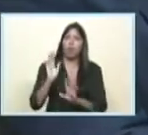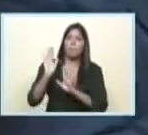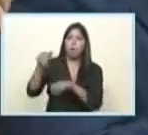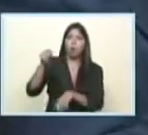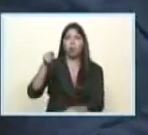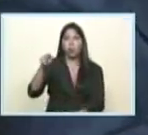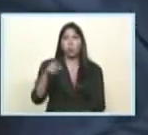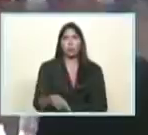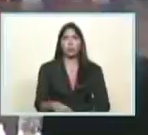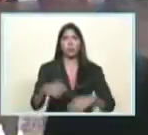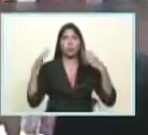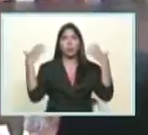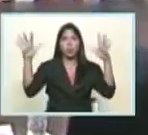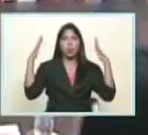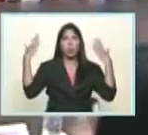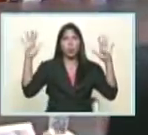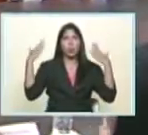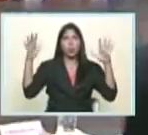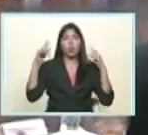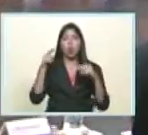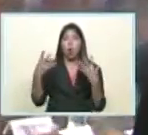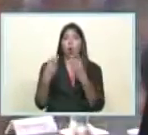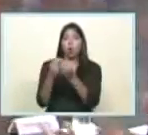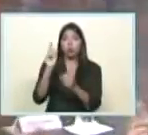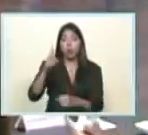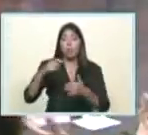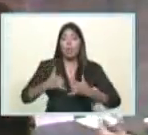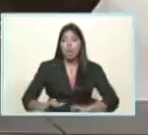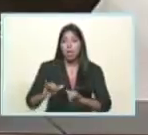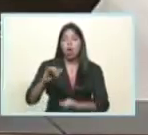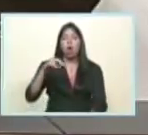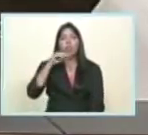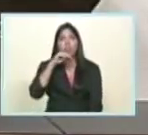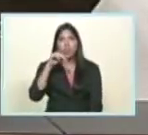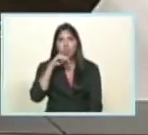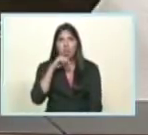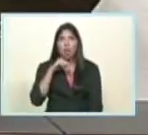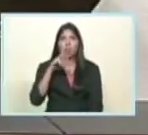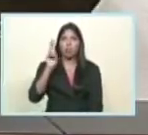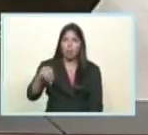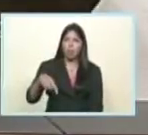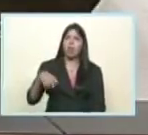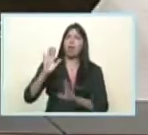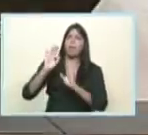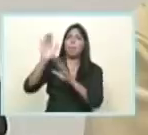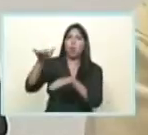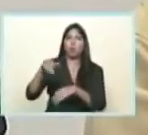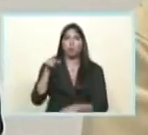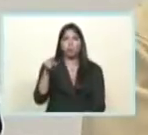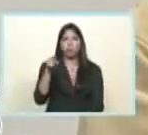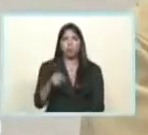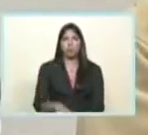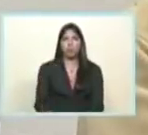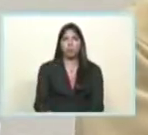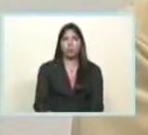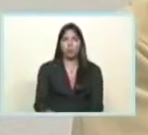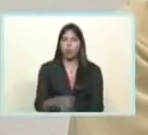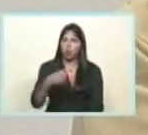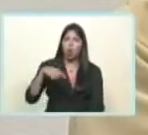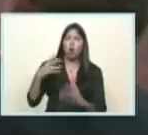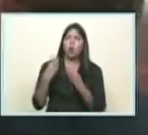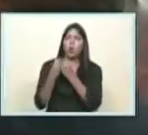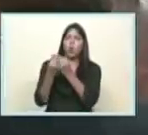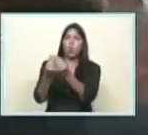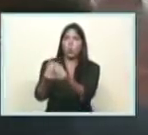venezolana. Con tus hijos y con tus hijas, con tus nietos y con tus nietas. Vamos juntos,